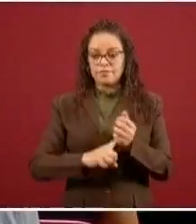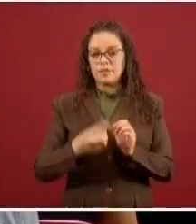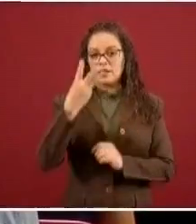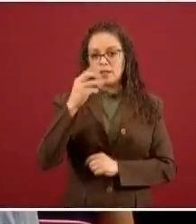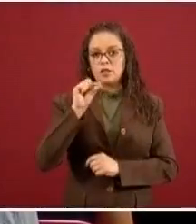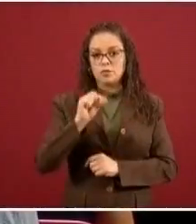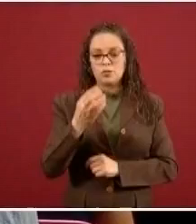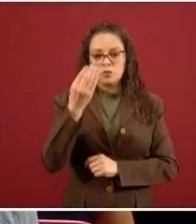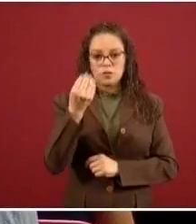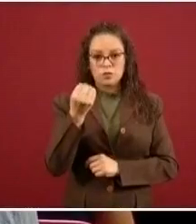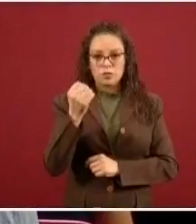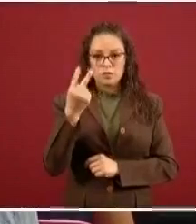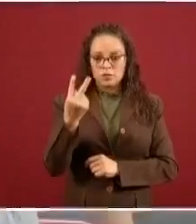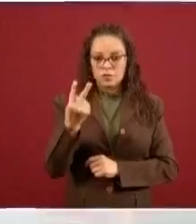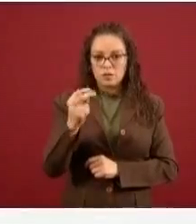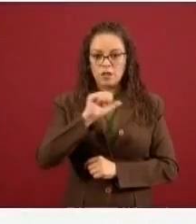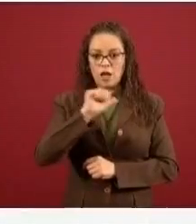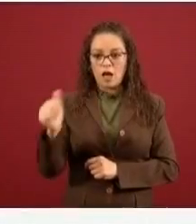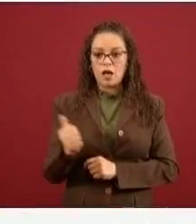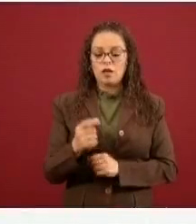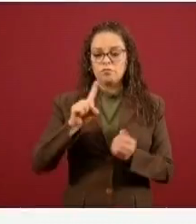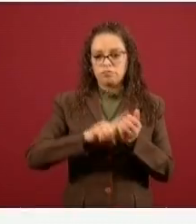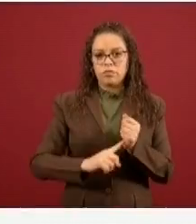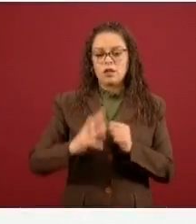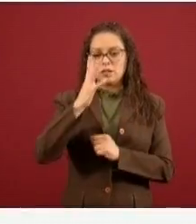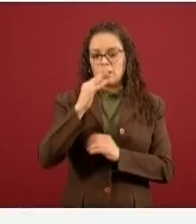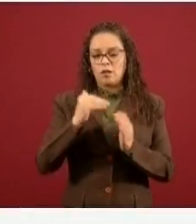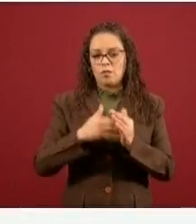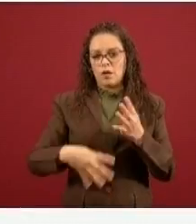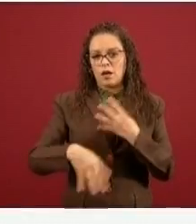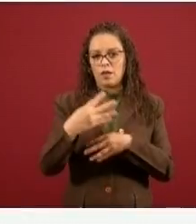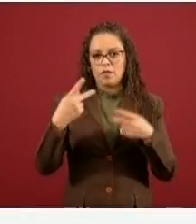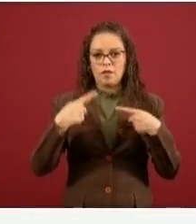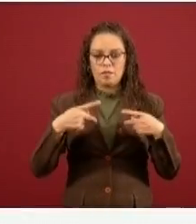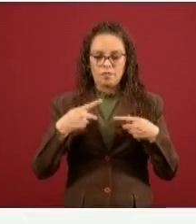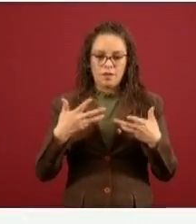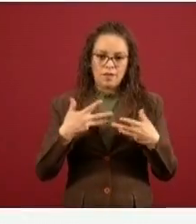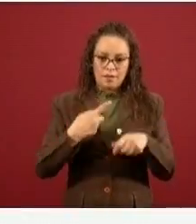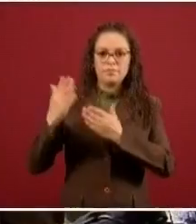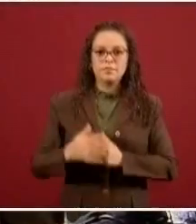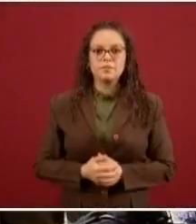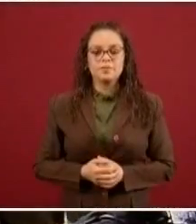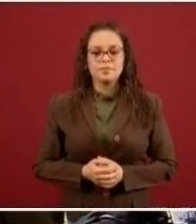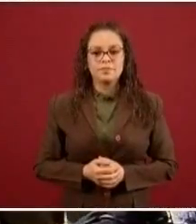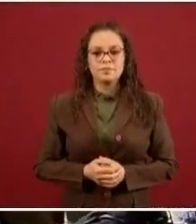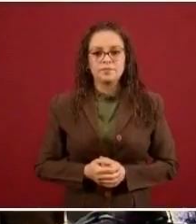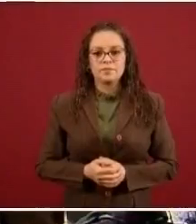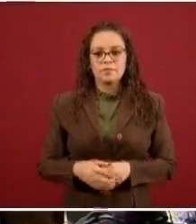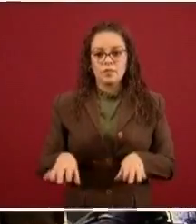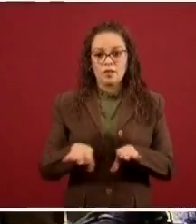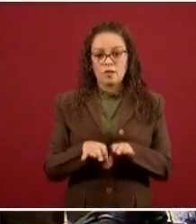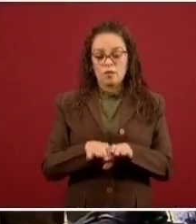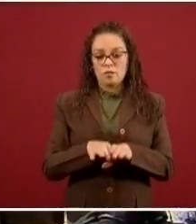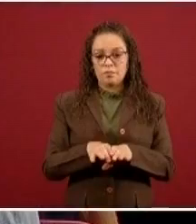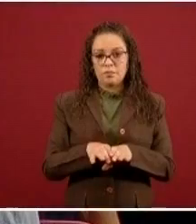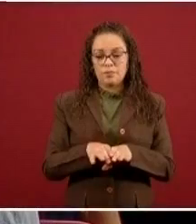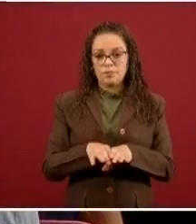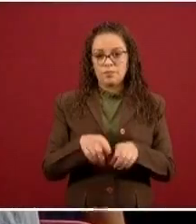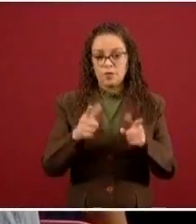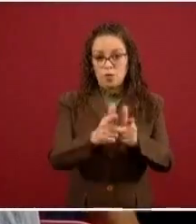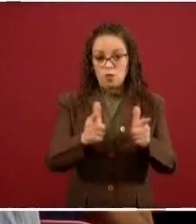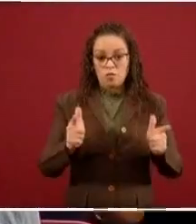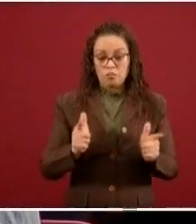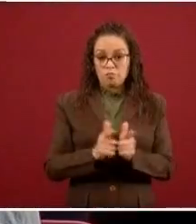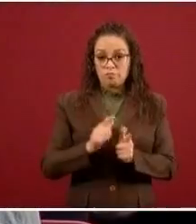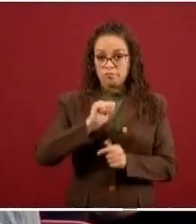el 19% de hospitalizados graves y el 4% de pacientes intubados. En el caso de los decesos, se mantienen como